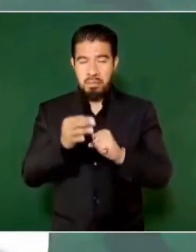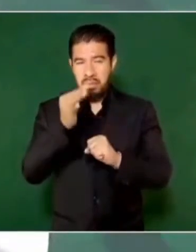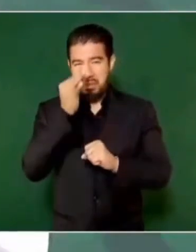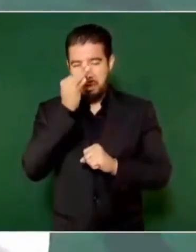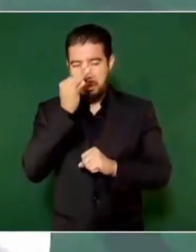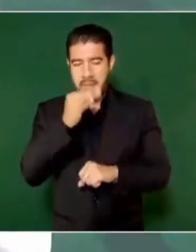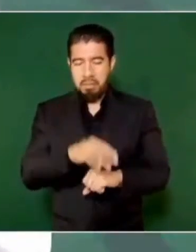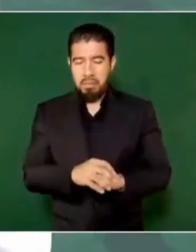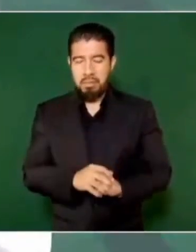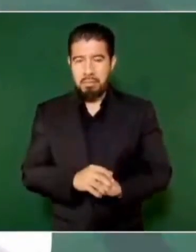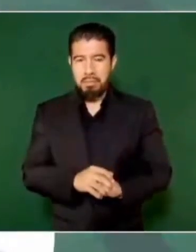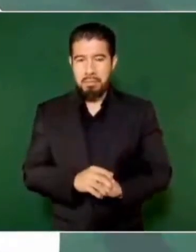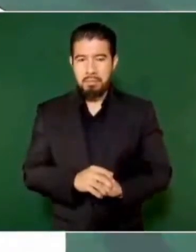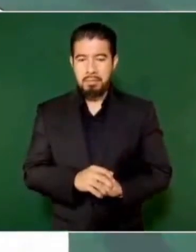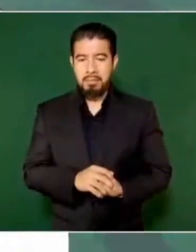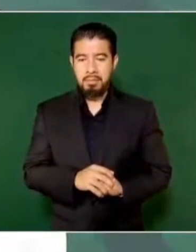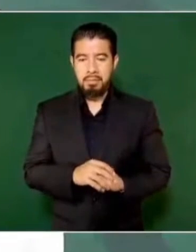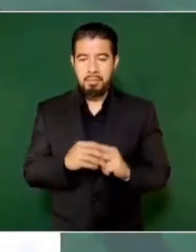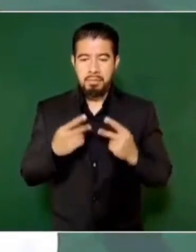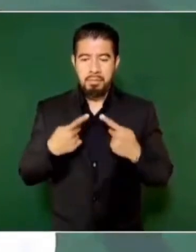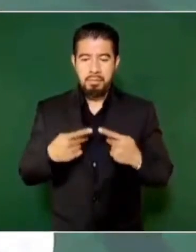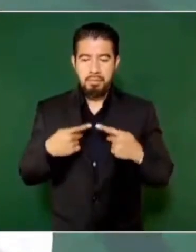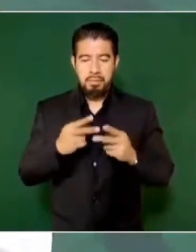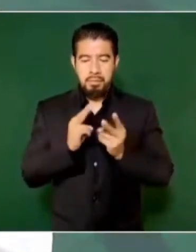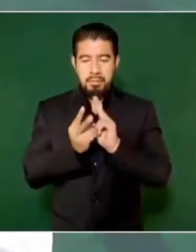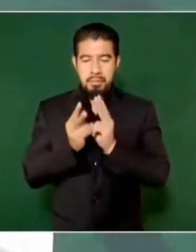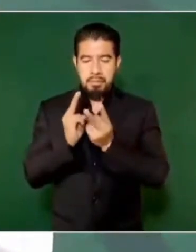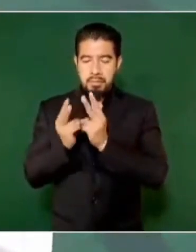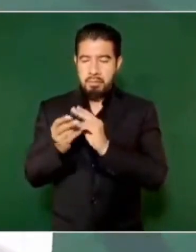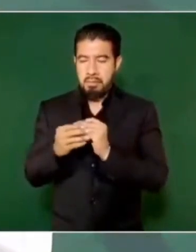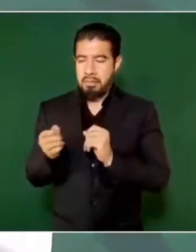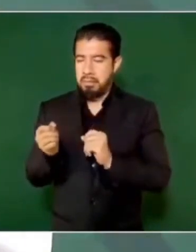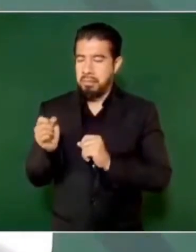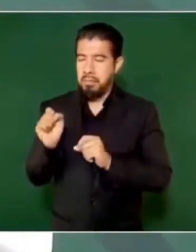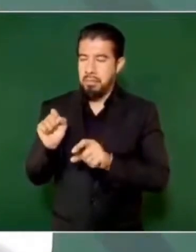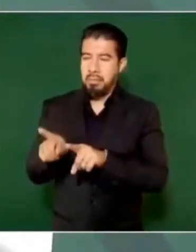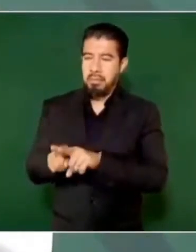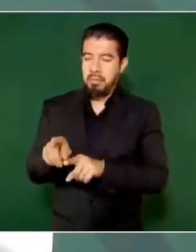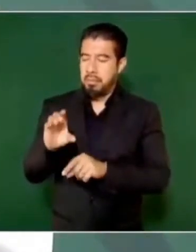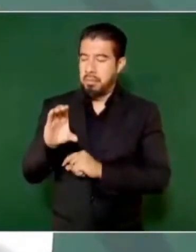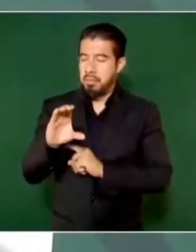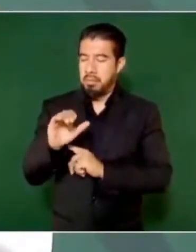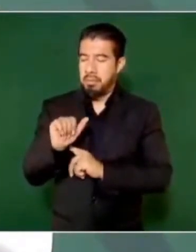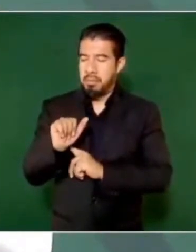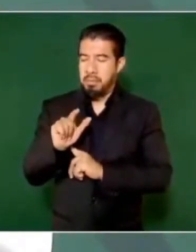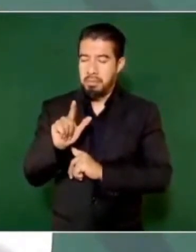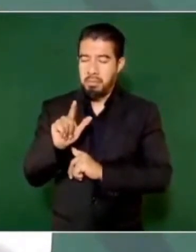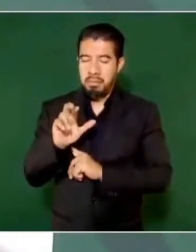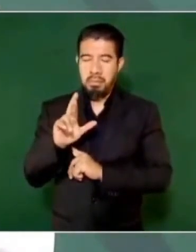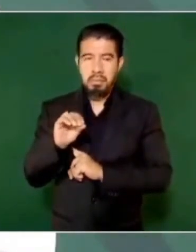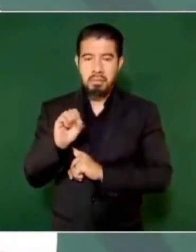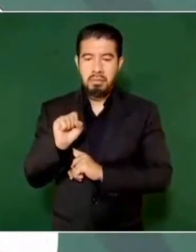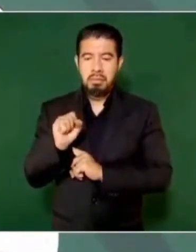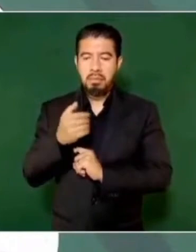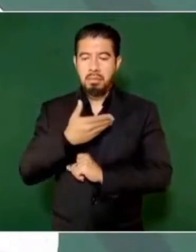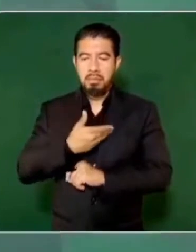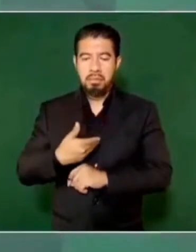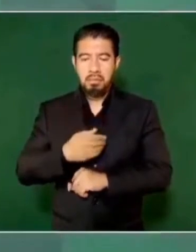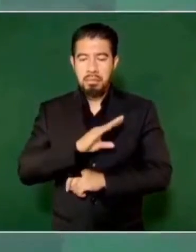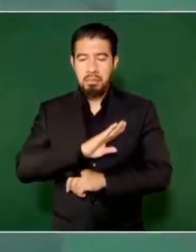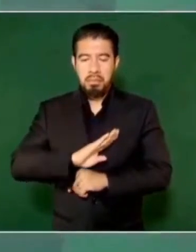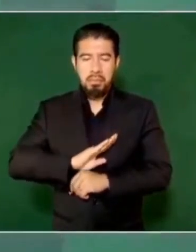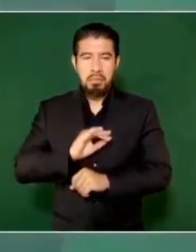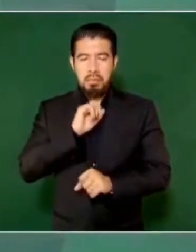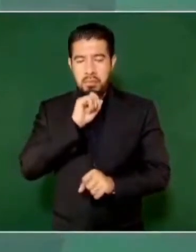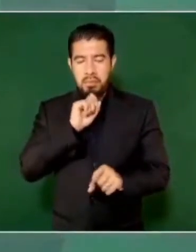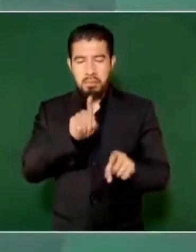a los vecinos y también a Carlos y a la presidenta municipal que